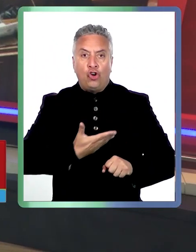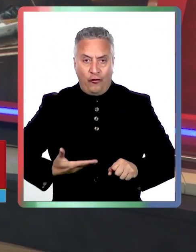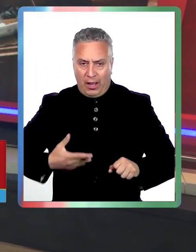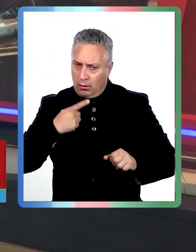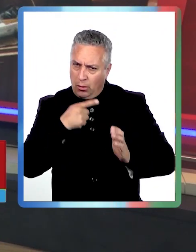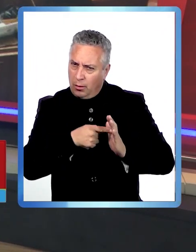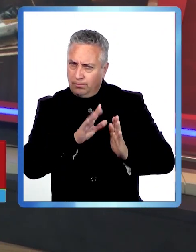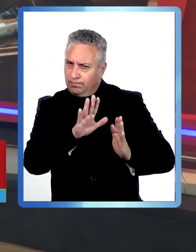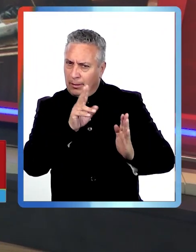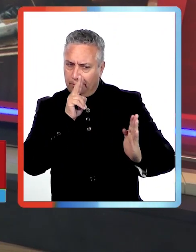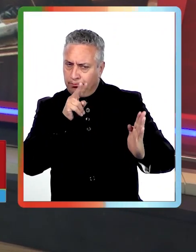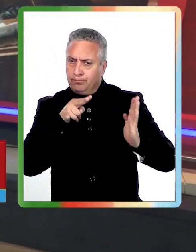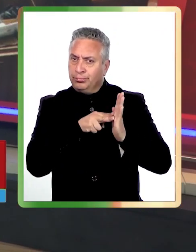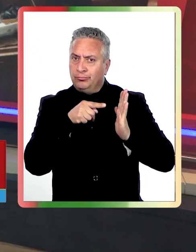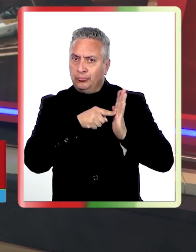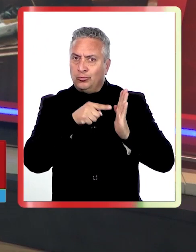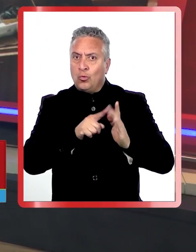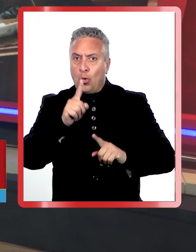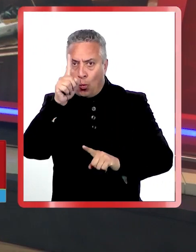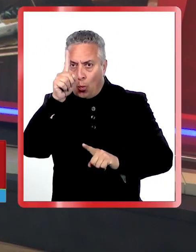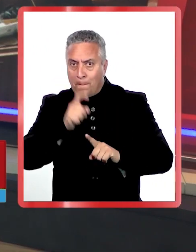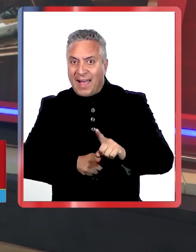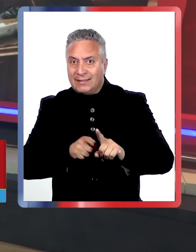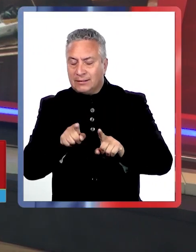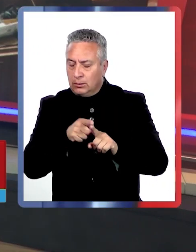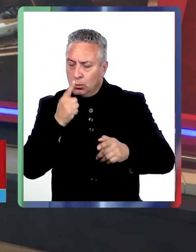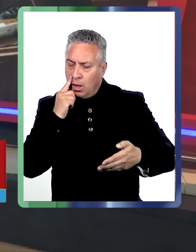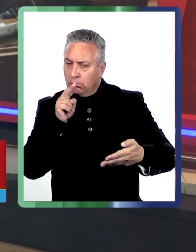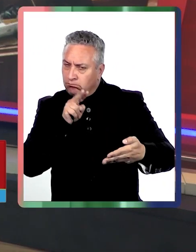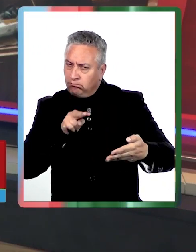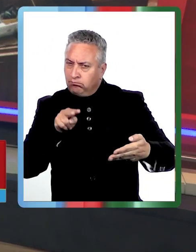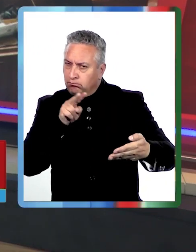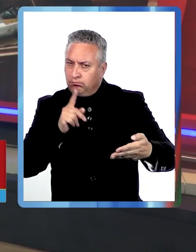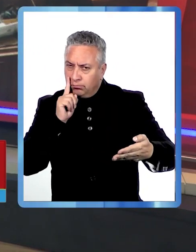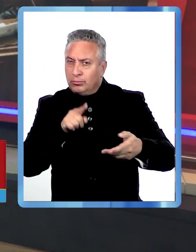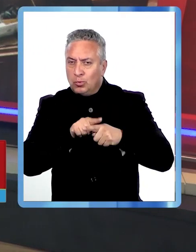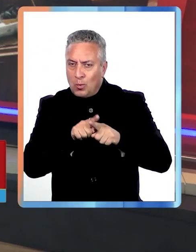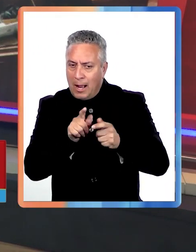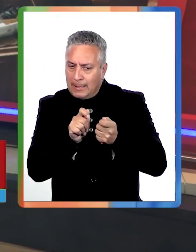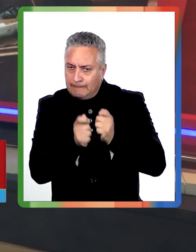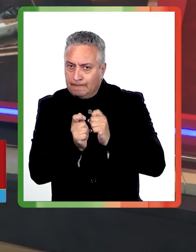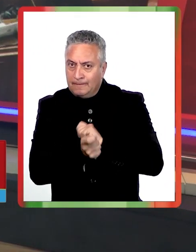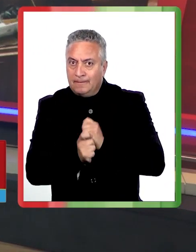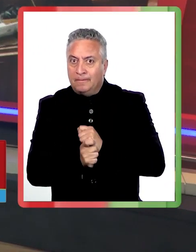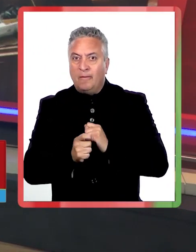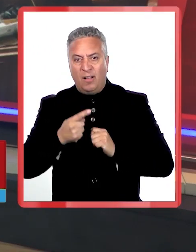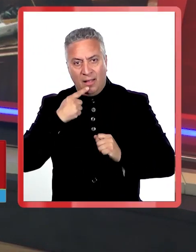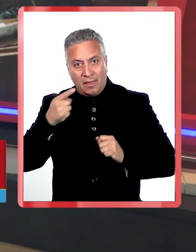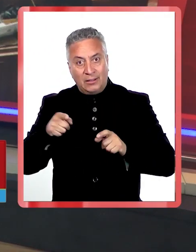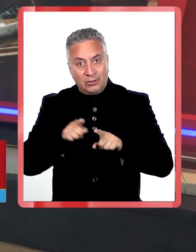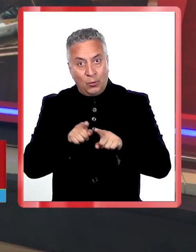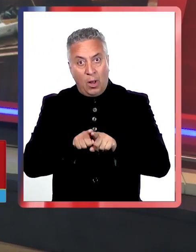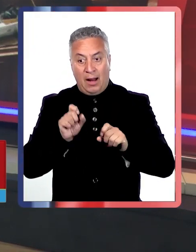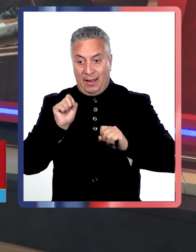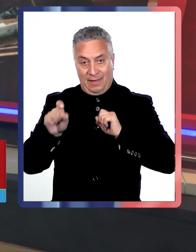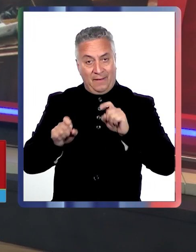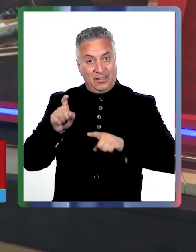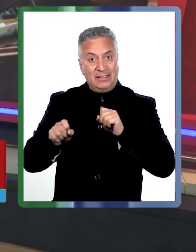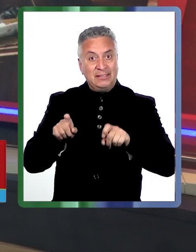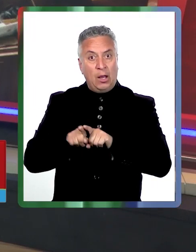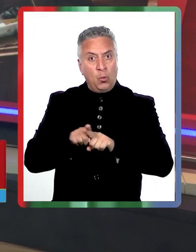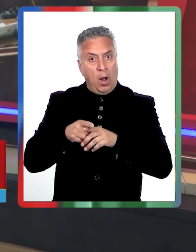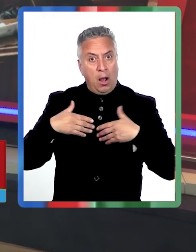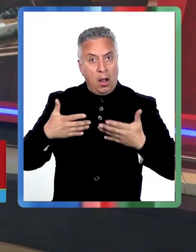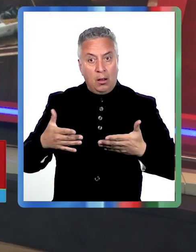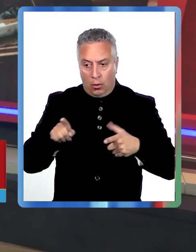lo que tiene un mes para presentar sus observaciones e intentar corregirlo. Acusan que al combinar la legítima defensa privilegiada con la flagrancia